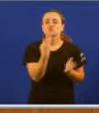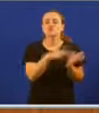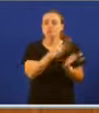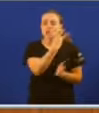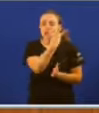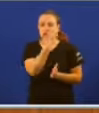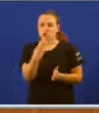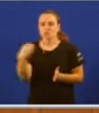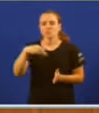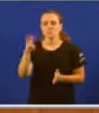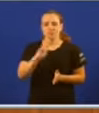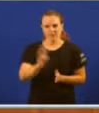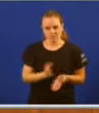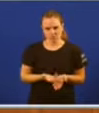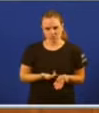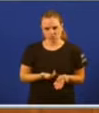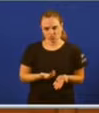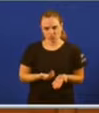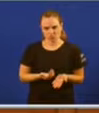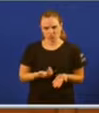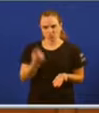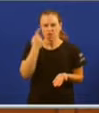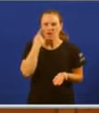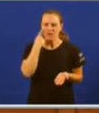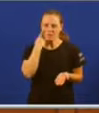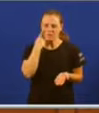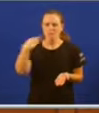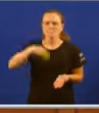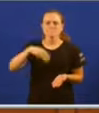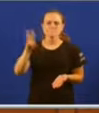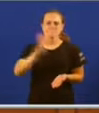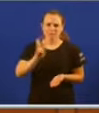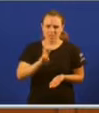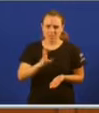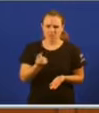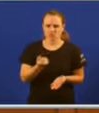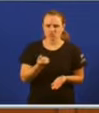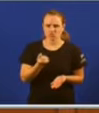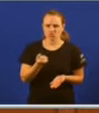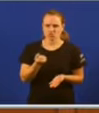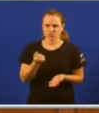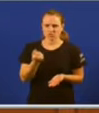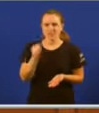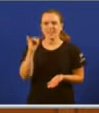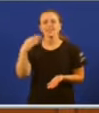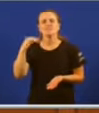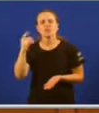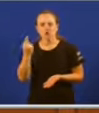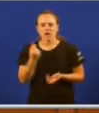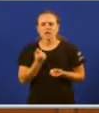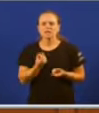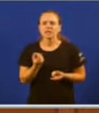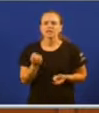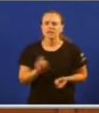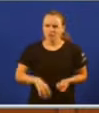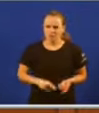Partido Popular, por favor, señor Feijó, pero non me diga que os megavatios do señor que teñe Iberdrola que nos deu. Ah, o